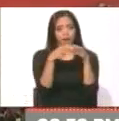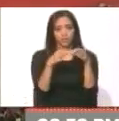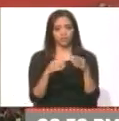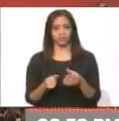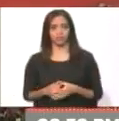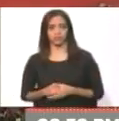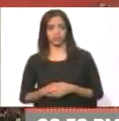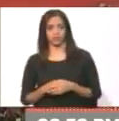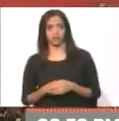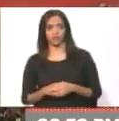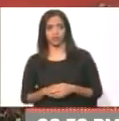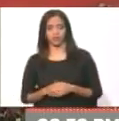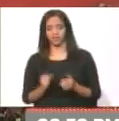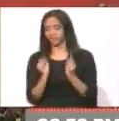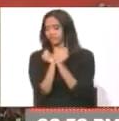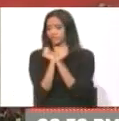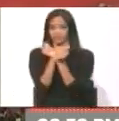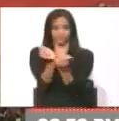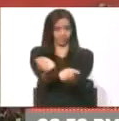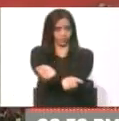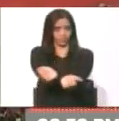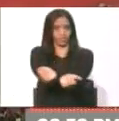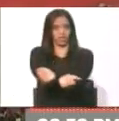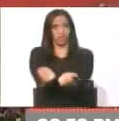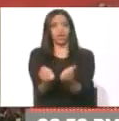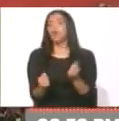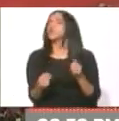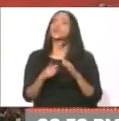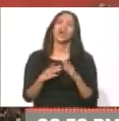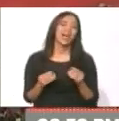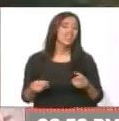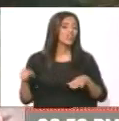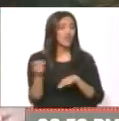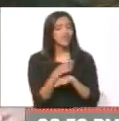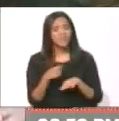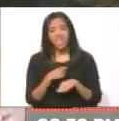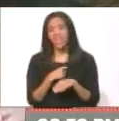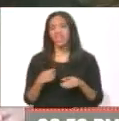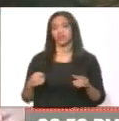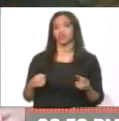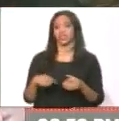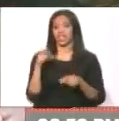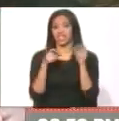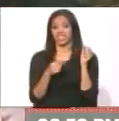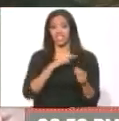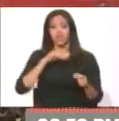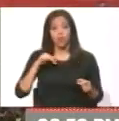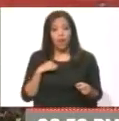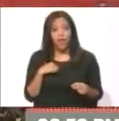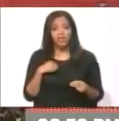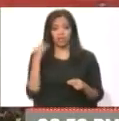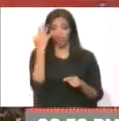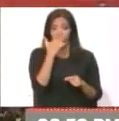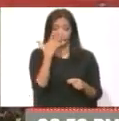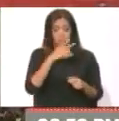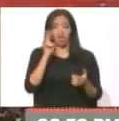Y se entregó, ah, inmediatamente, no, que el gobierno ahora persigue a los... Y gente nuestra cae en eso.